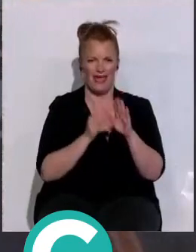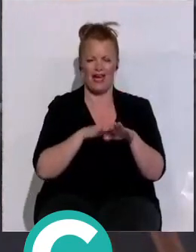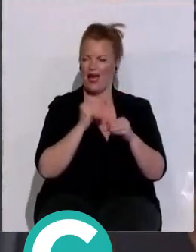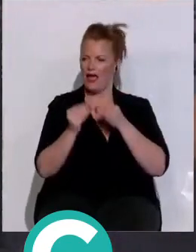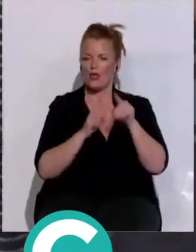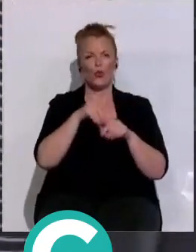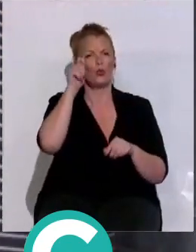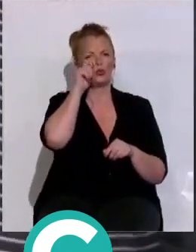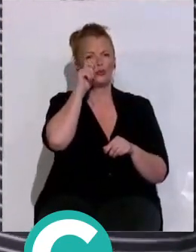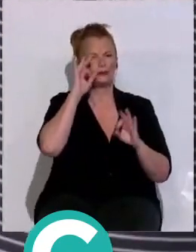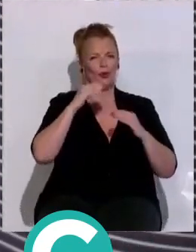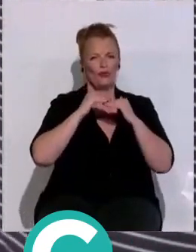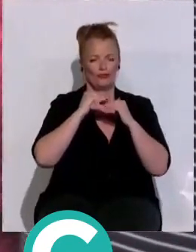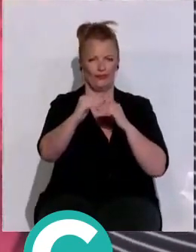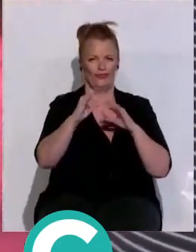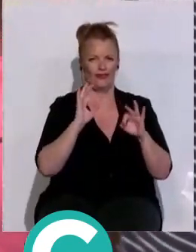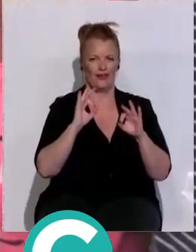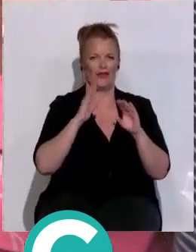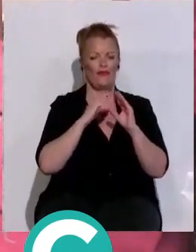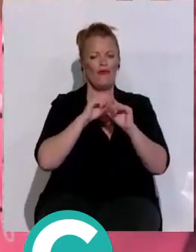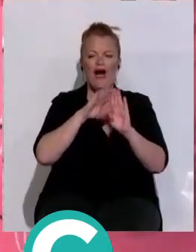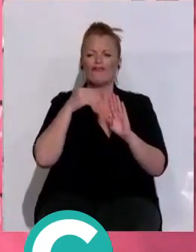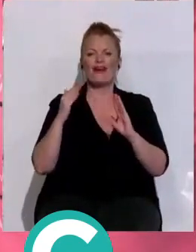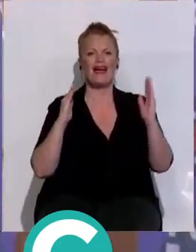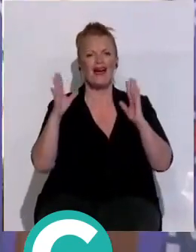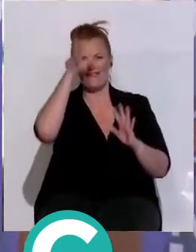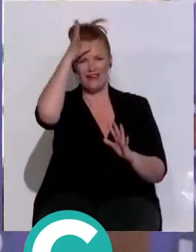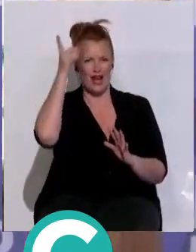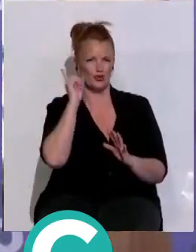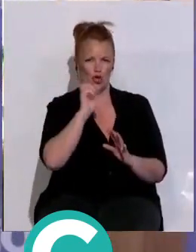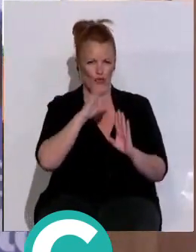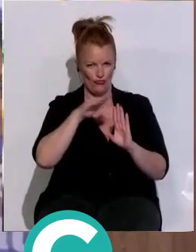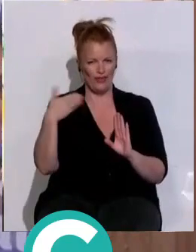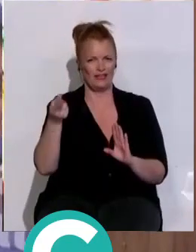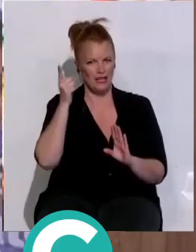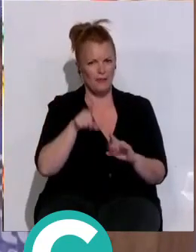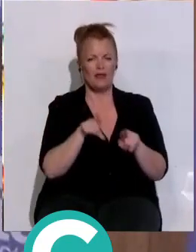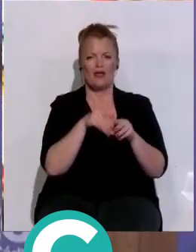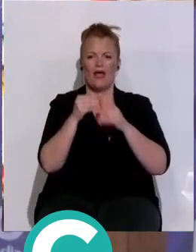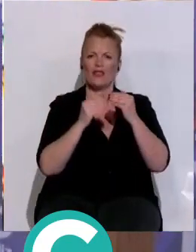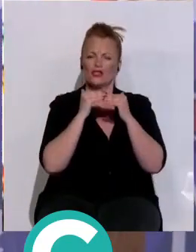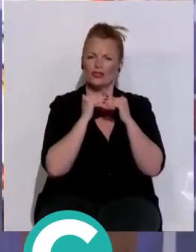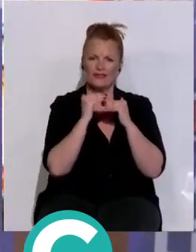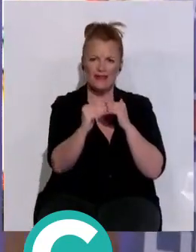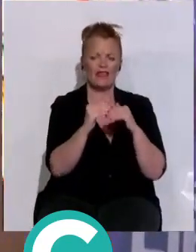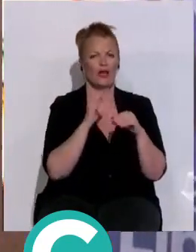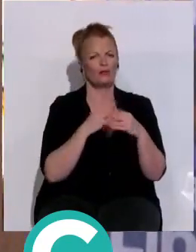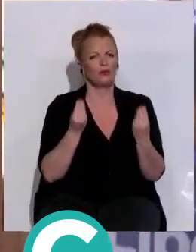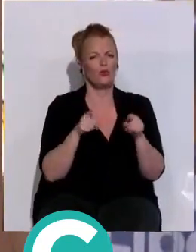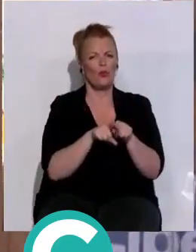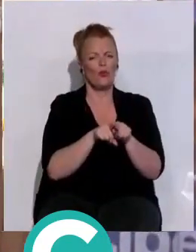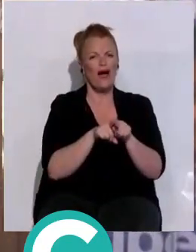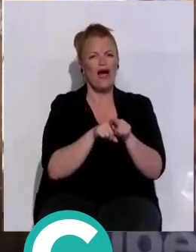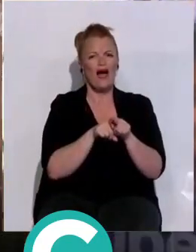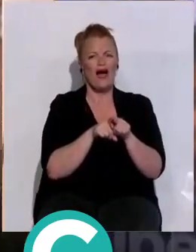valentía para tomar algunas decisiones importantes para la ciudad, especialmente las relacionadas con las empresas municipales. Para Podemos, gestionar el